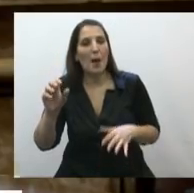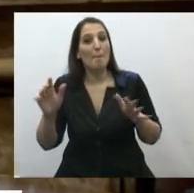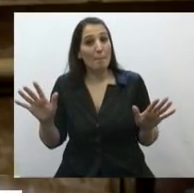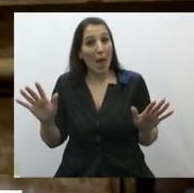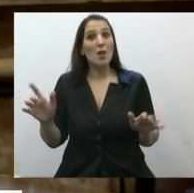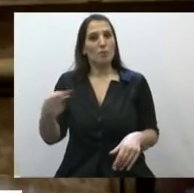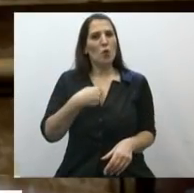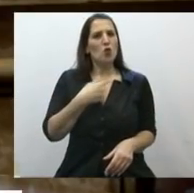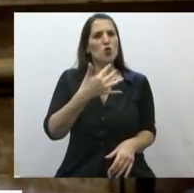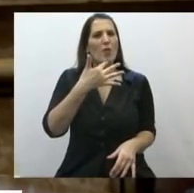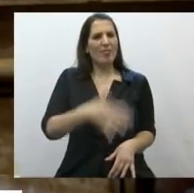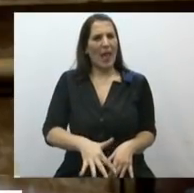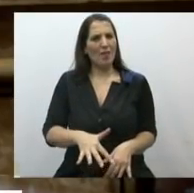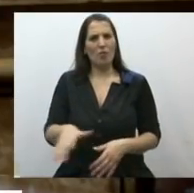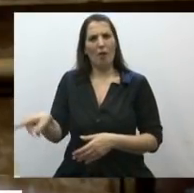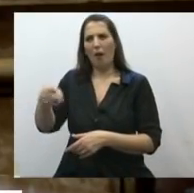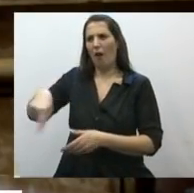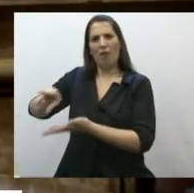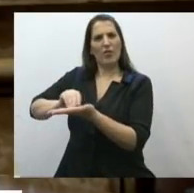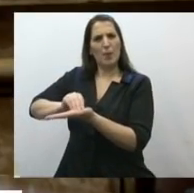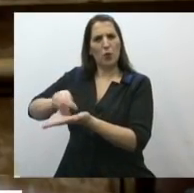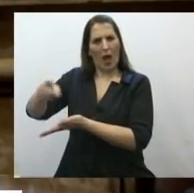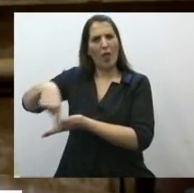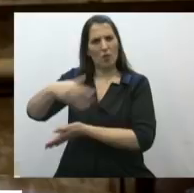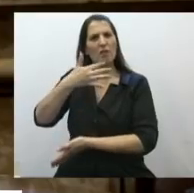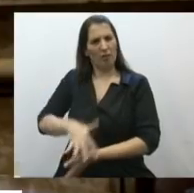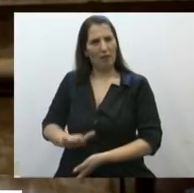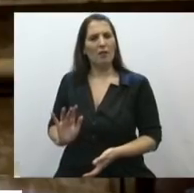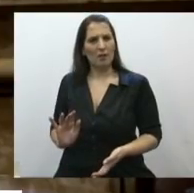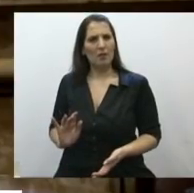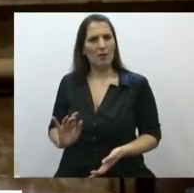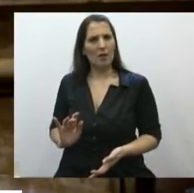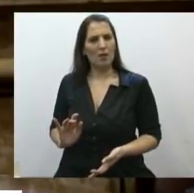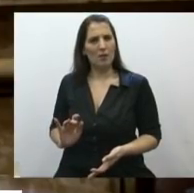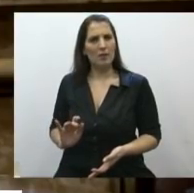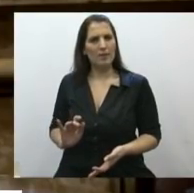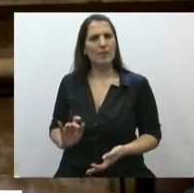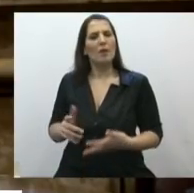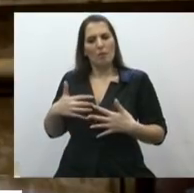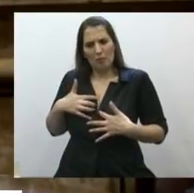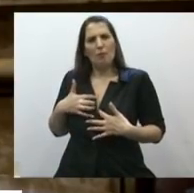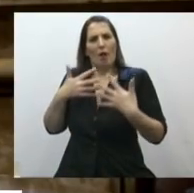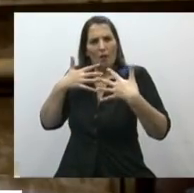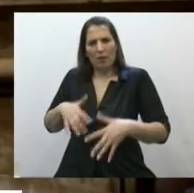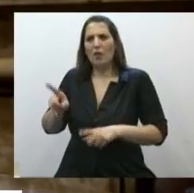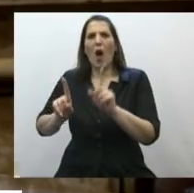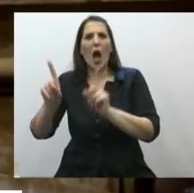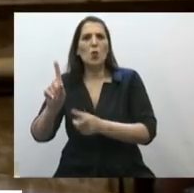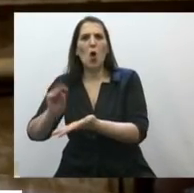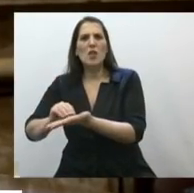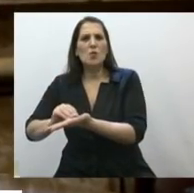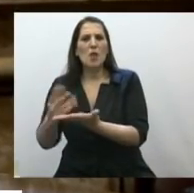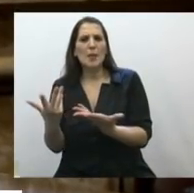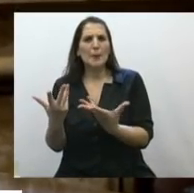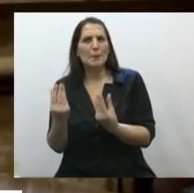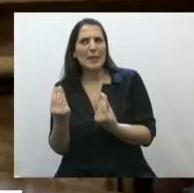como yo entiendo a los diputados, entiendo el temor de los diputados en el